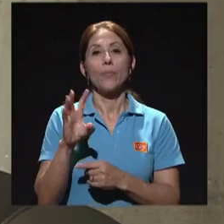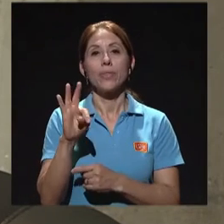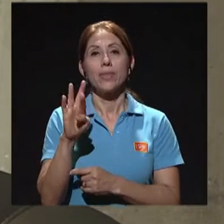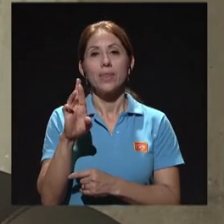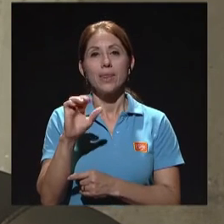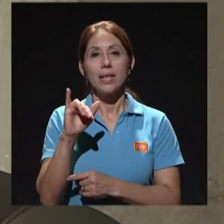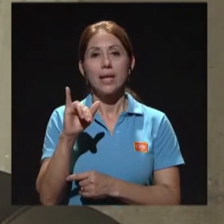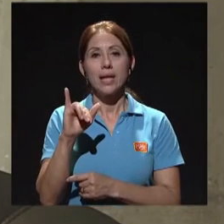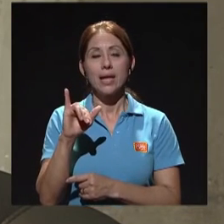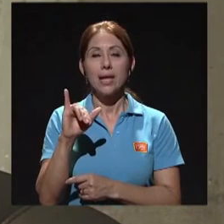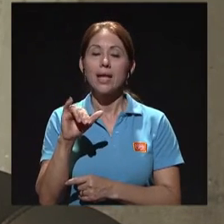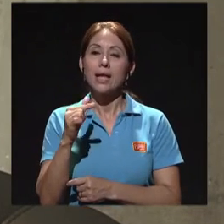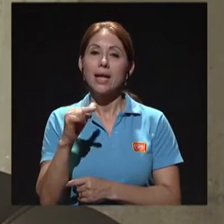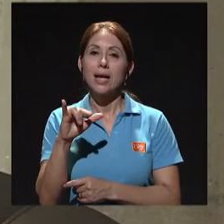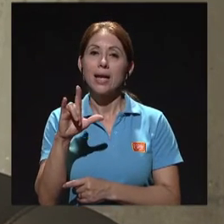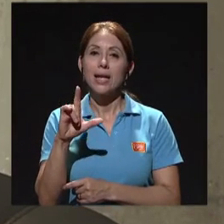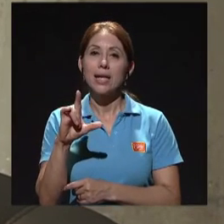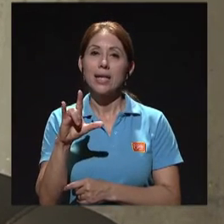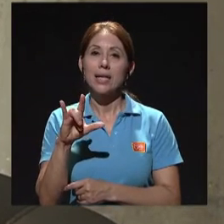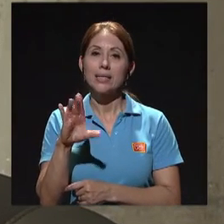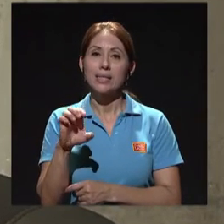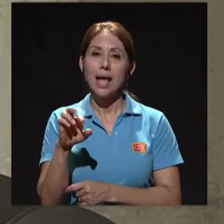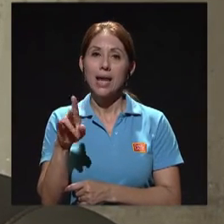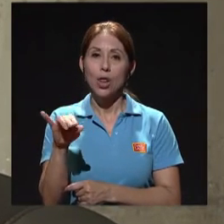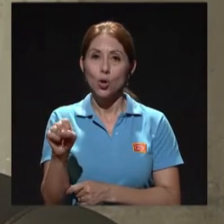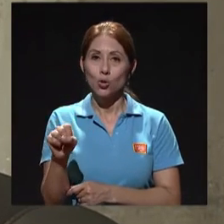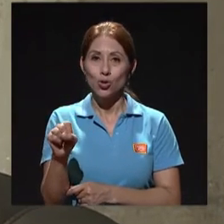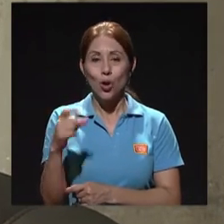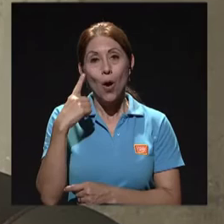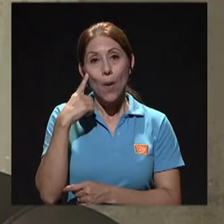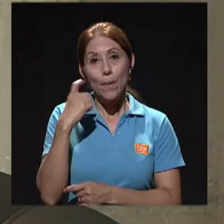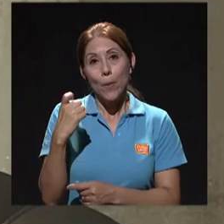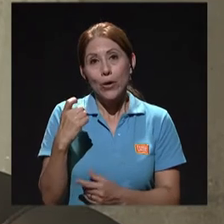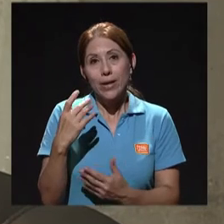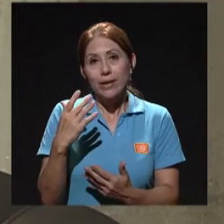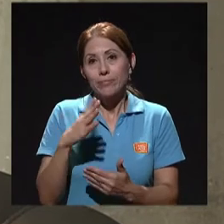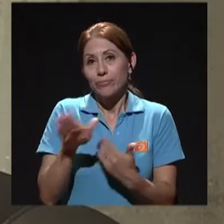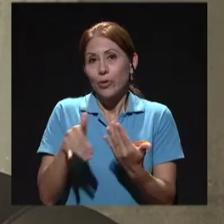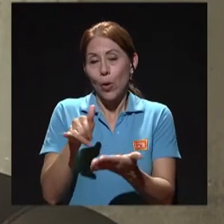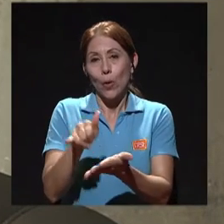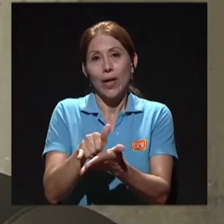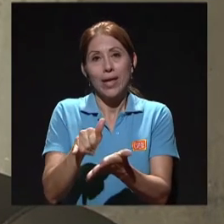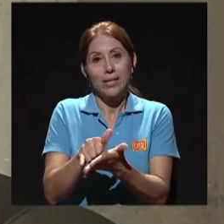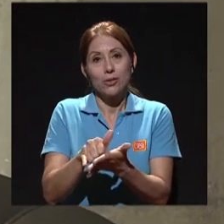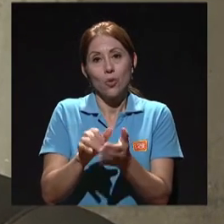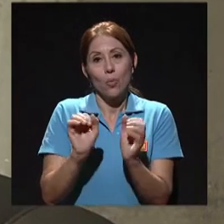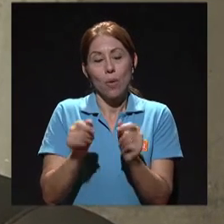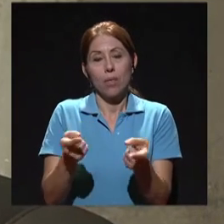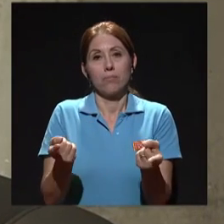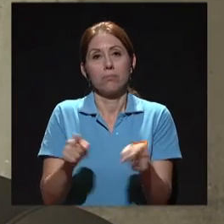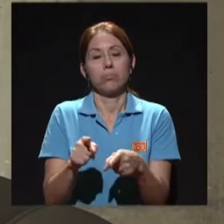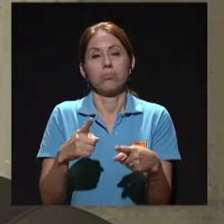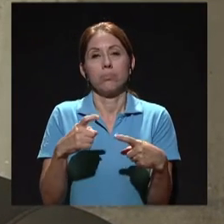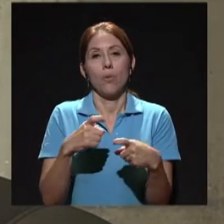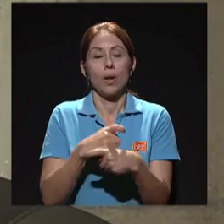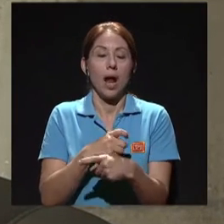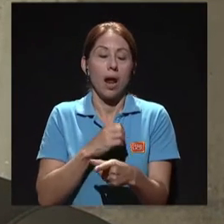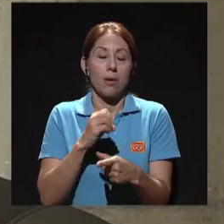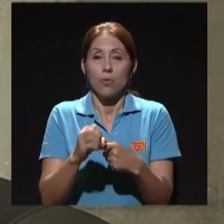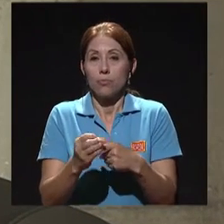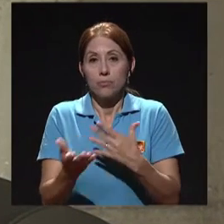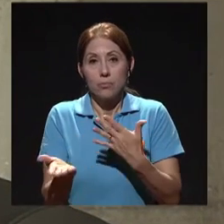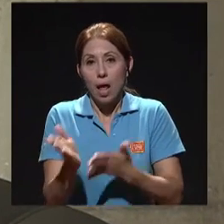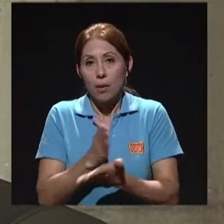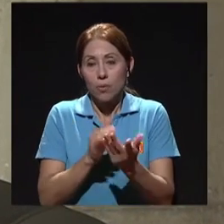Los triglicéridos, por ejemplo, porque al final todo eso es como un círculo, ¿verdad? Que al final puede complicar o